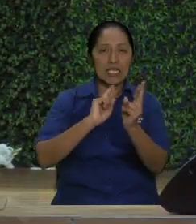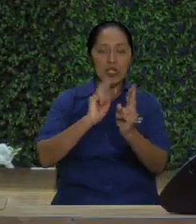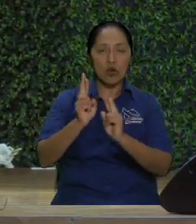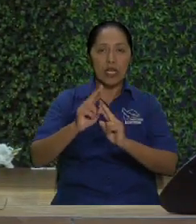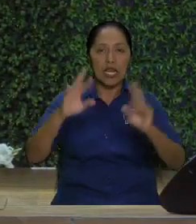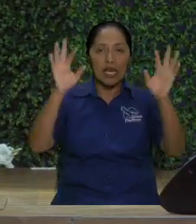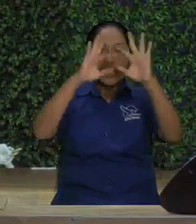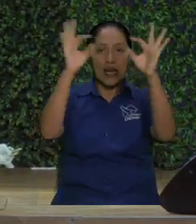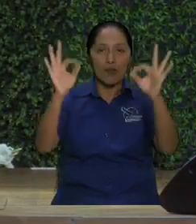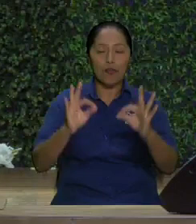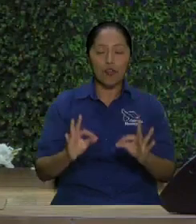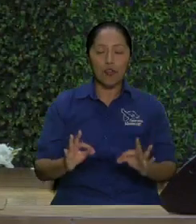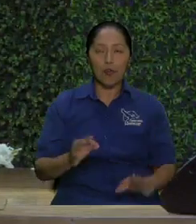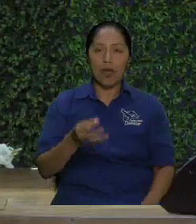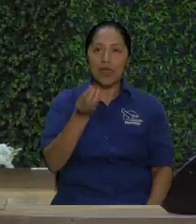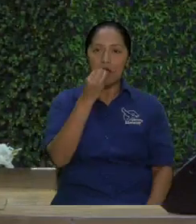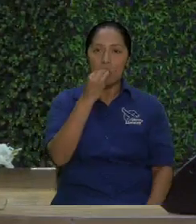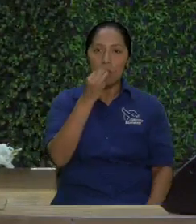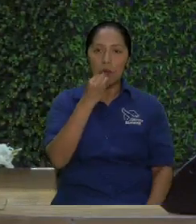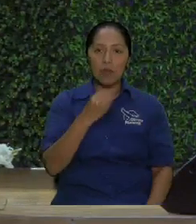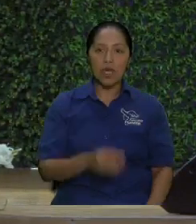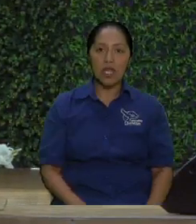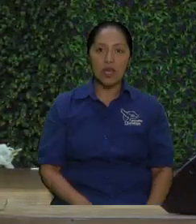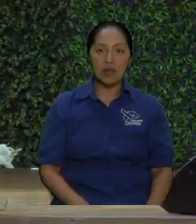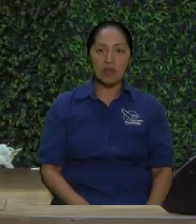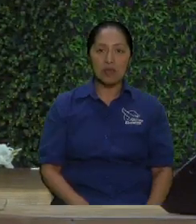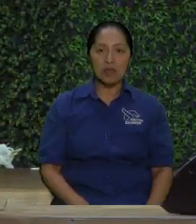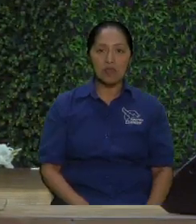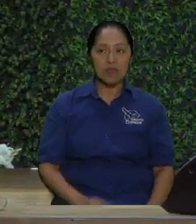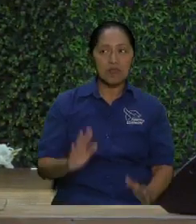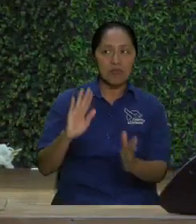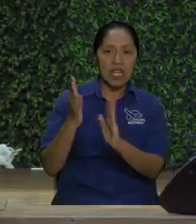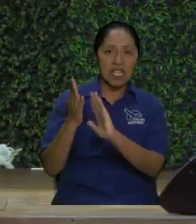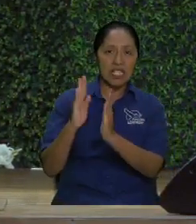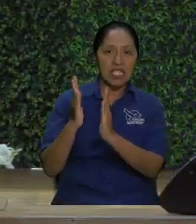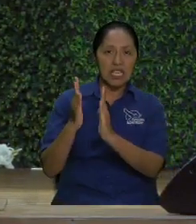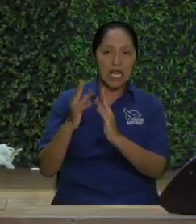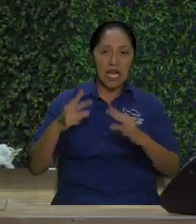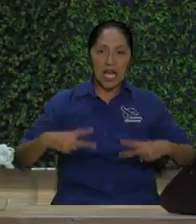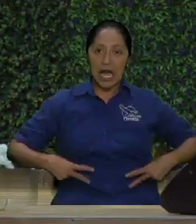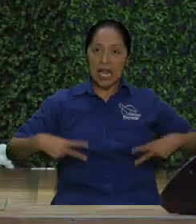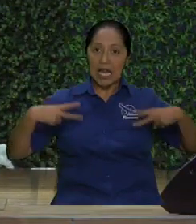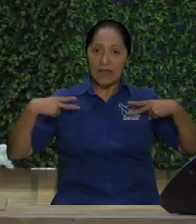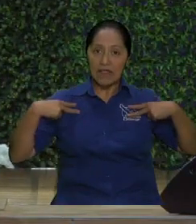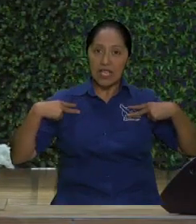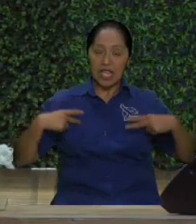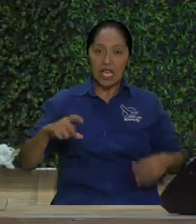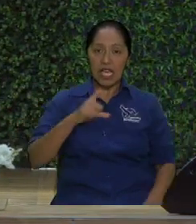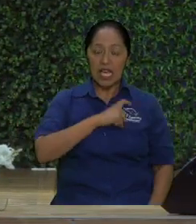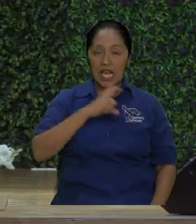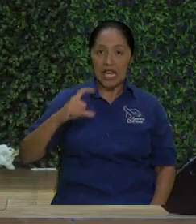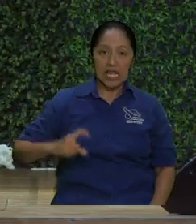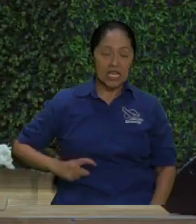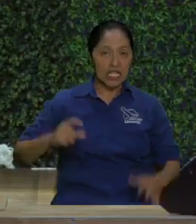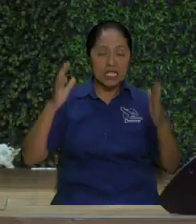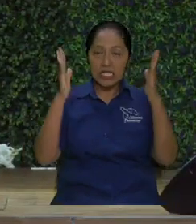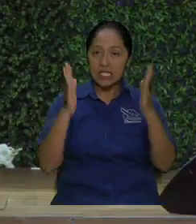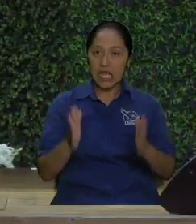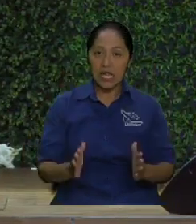vida cristiana que nosotros vamos a tener. Pero no estoy hablando yo de la comida literal.